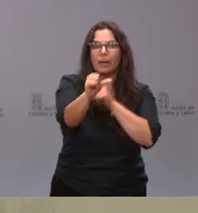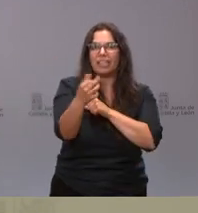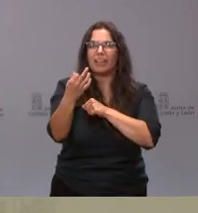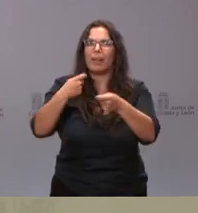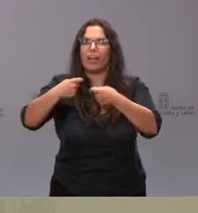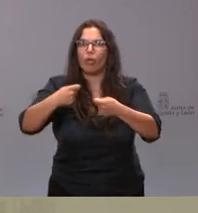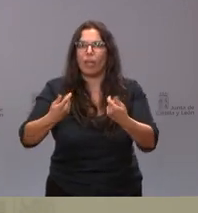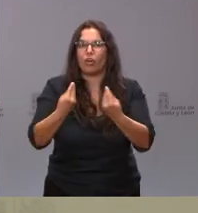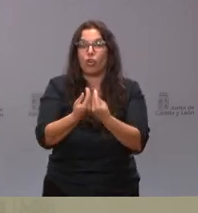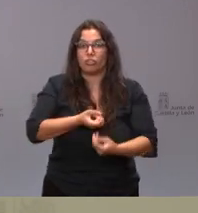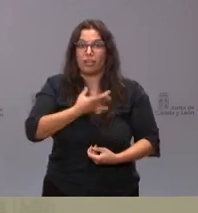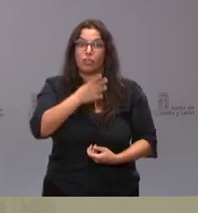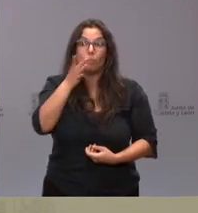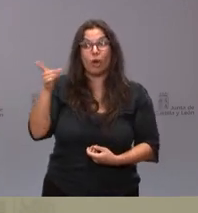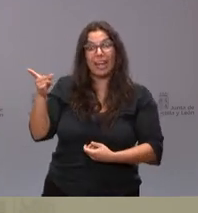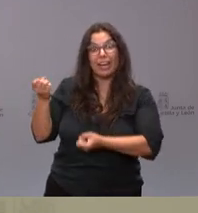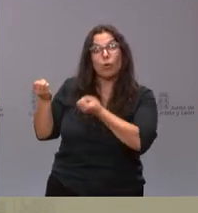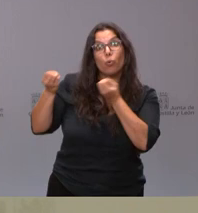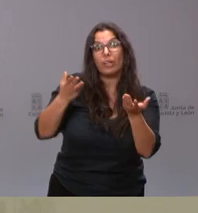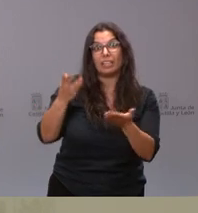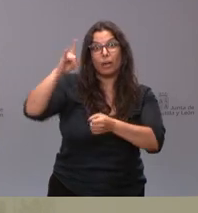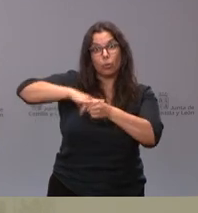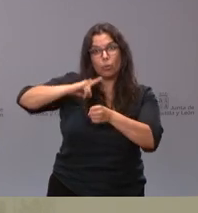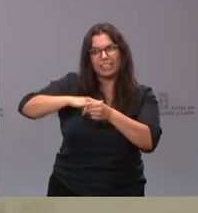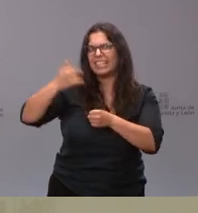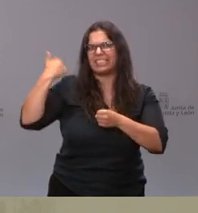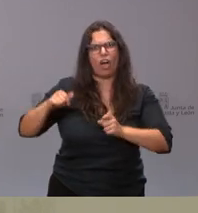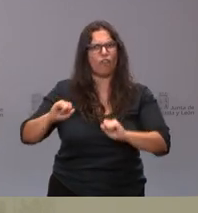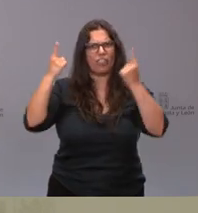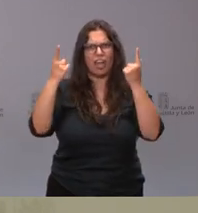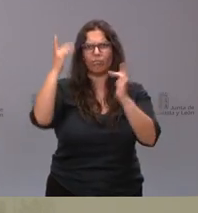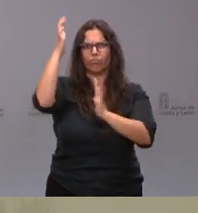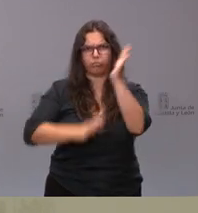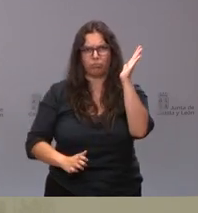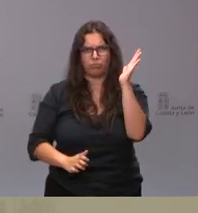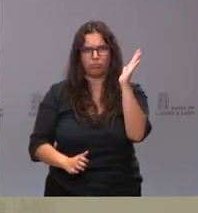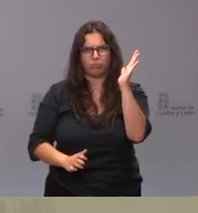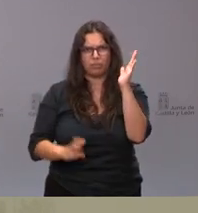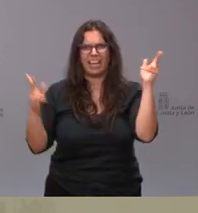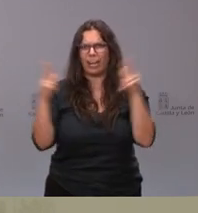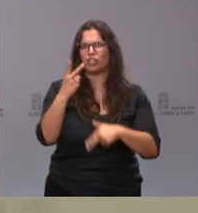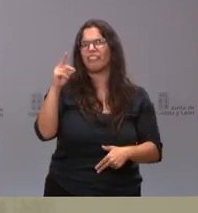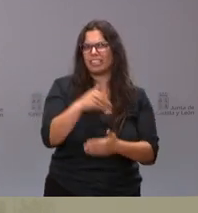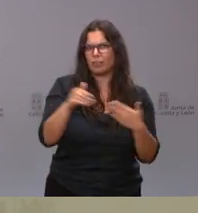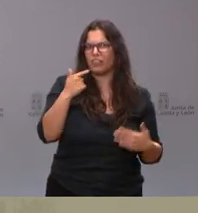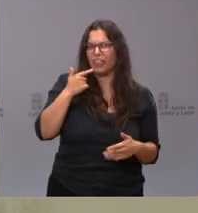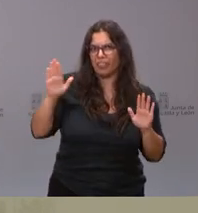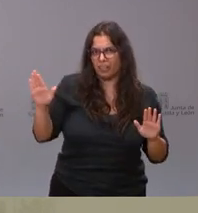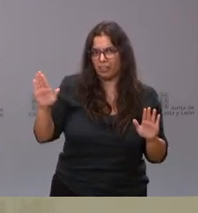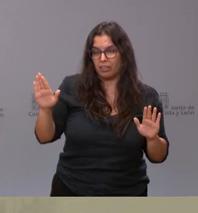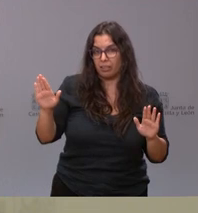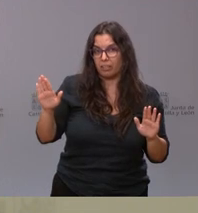sindicatos? Porque lo que se nos comunicó el lunes es que esto ya era así. A ver, si usted… Perdón.